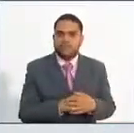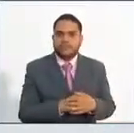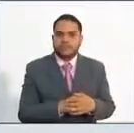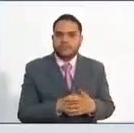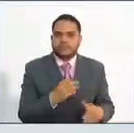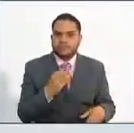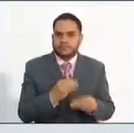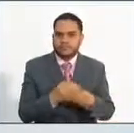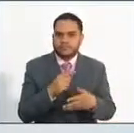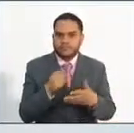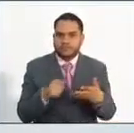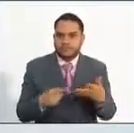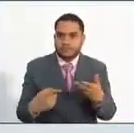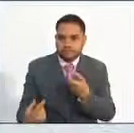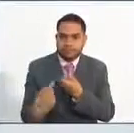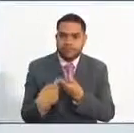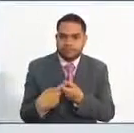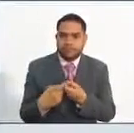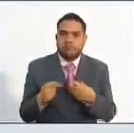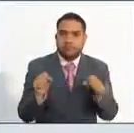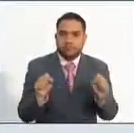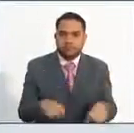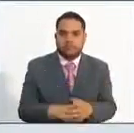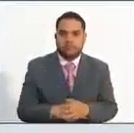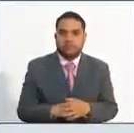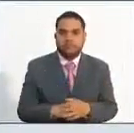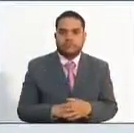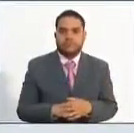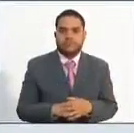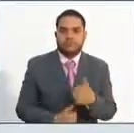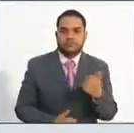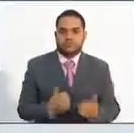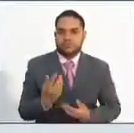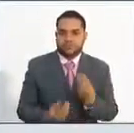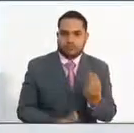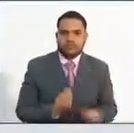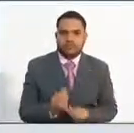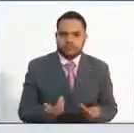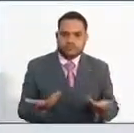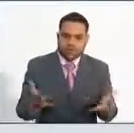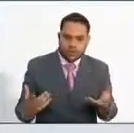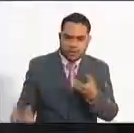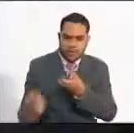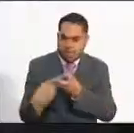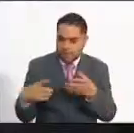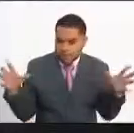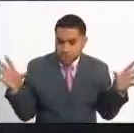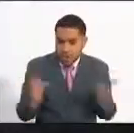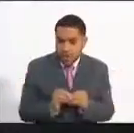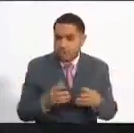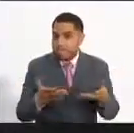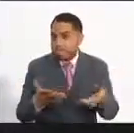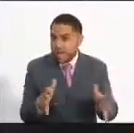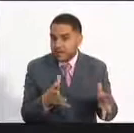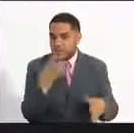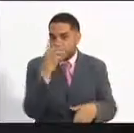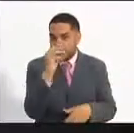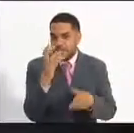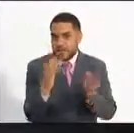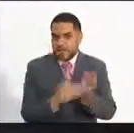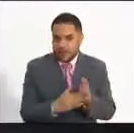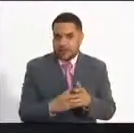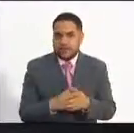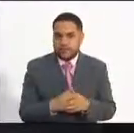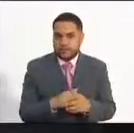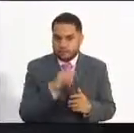convocatorias que, en general, nos llevan a sumar alrededor de unos 30 mil empleos. Misionemos que hemos logrado sacar